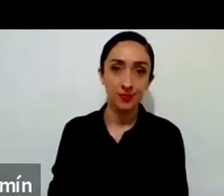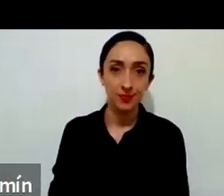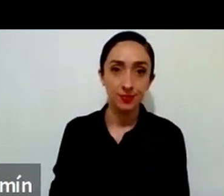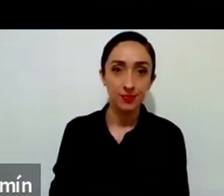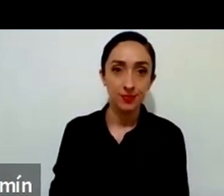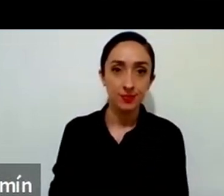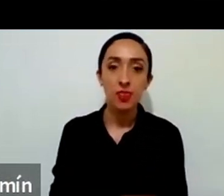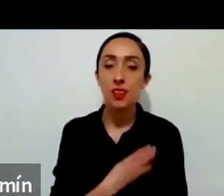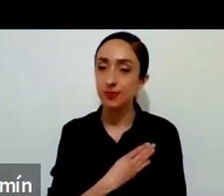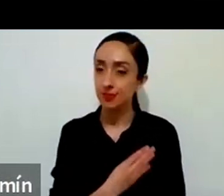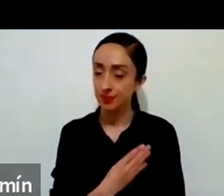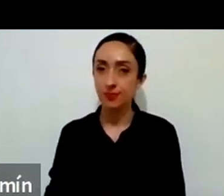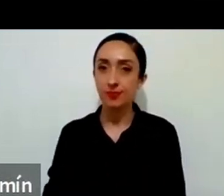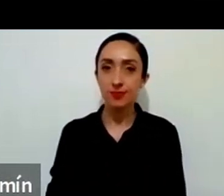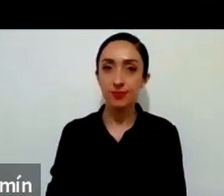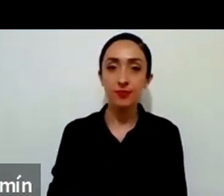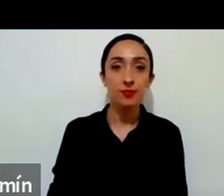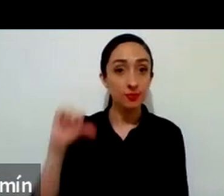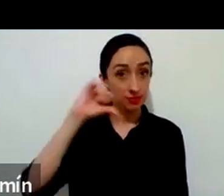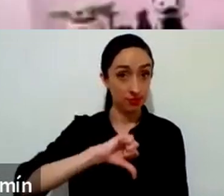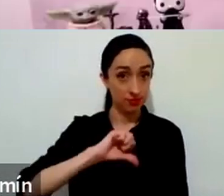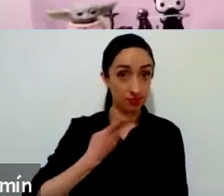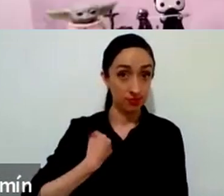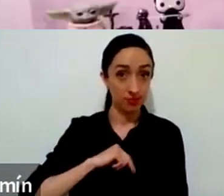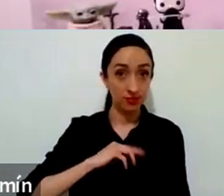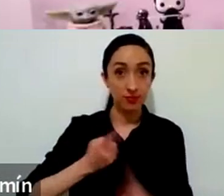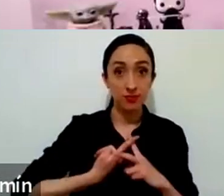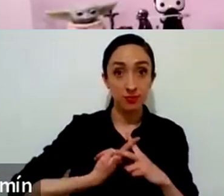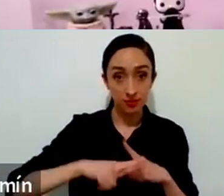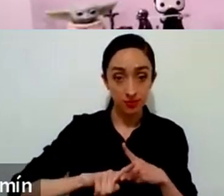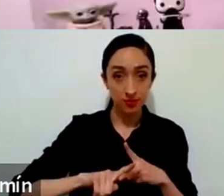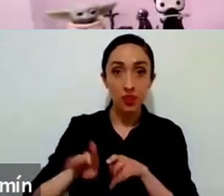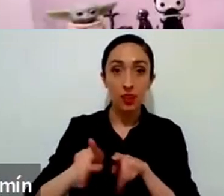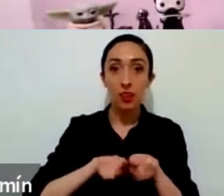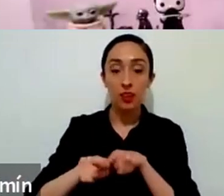hoy nos va a comenzar nuestro hermano Orlando